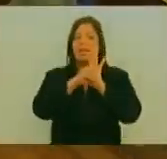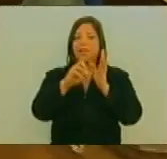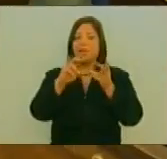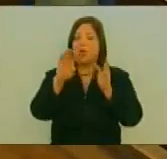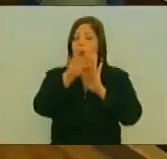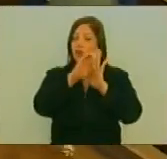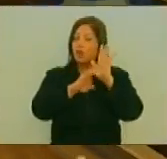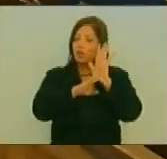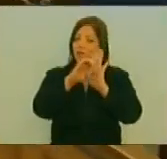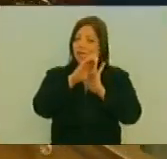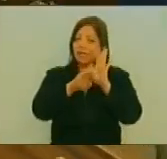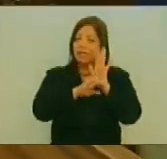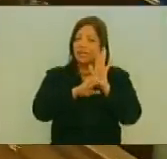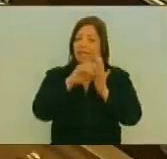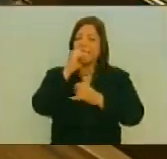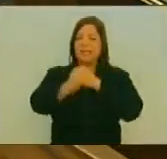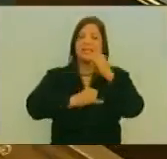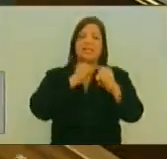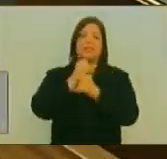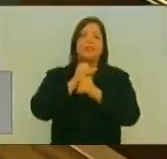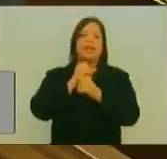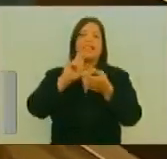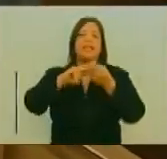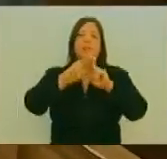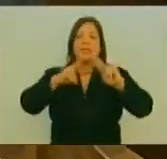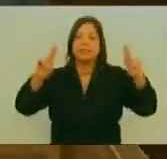Constituyente Por el día Internacional De la paz